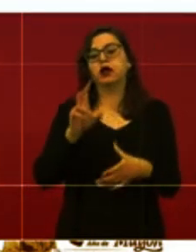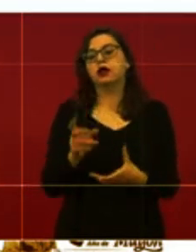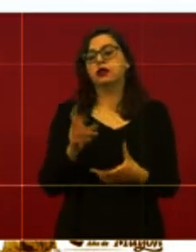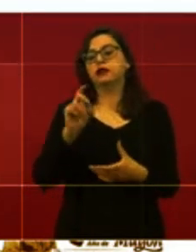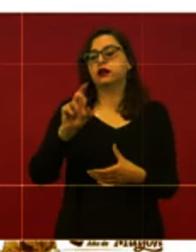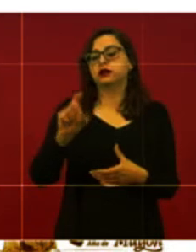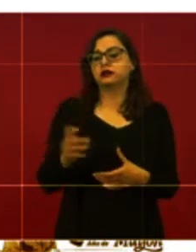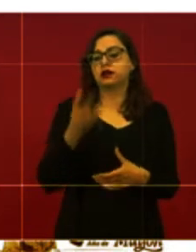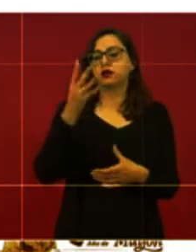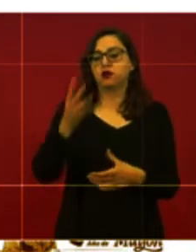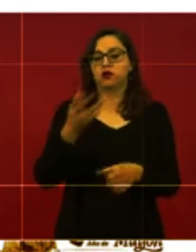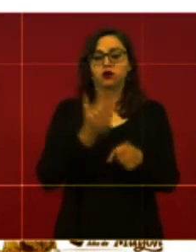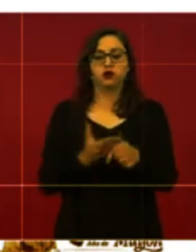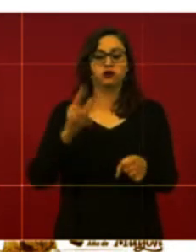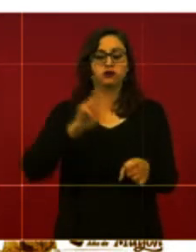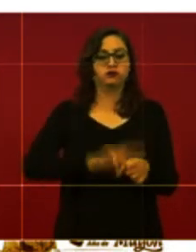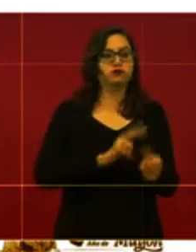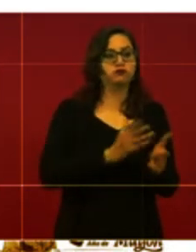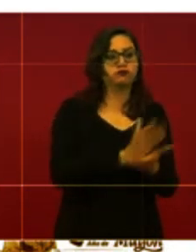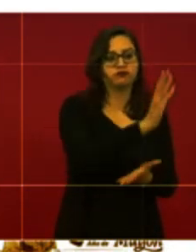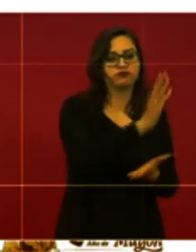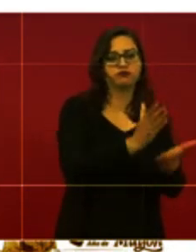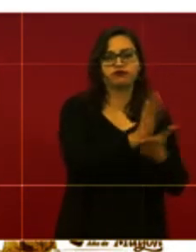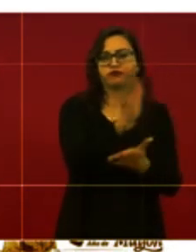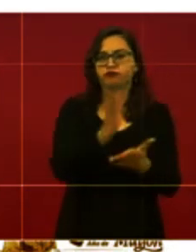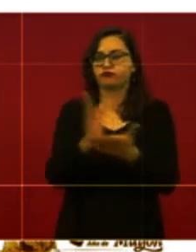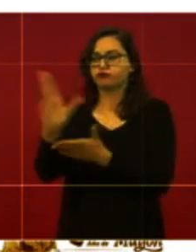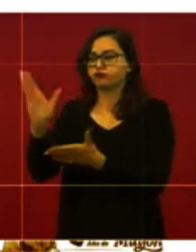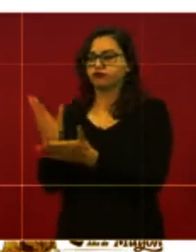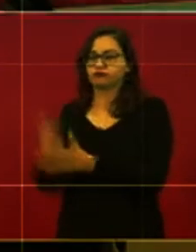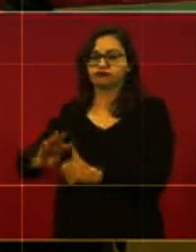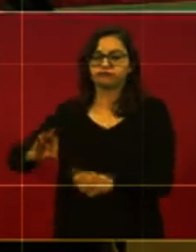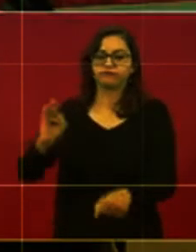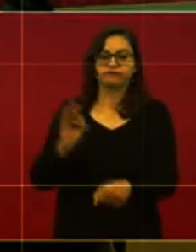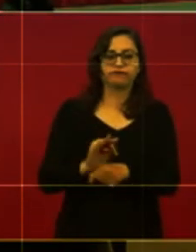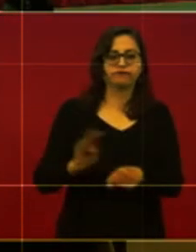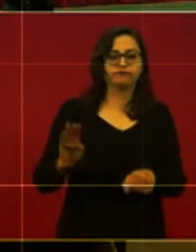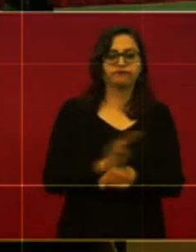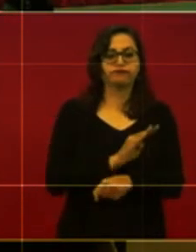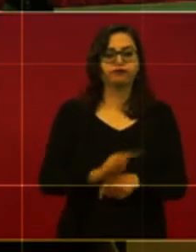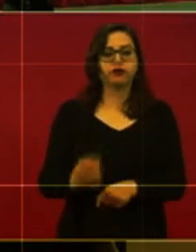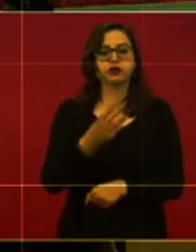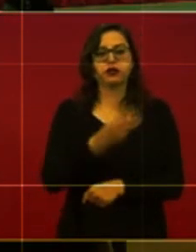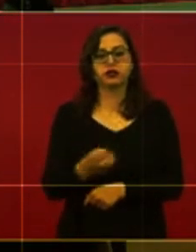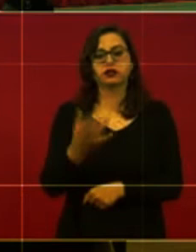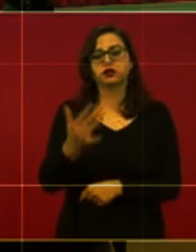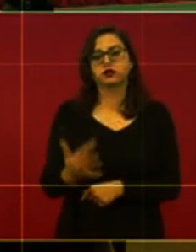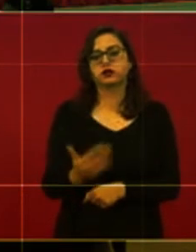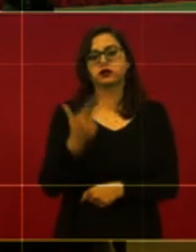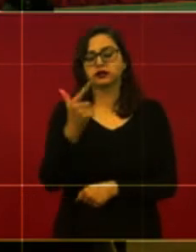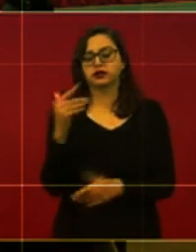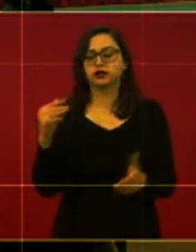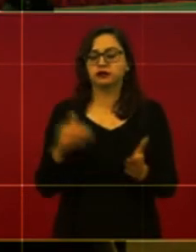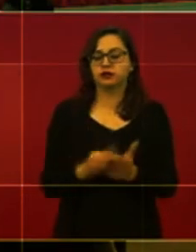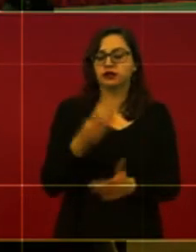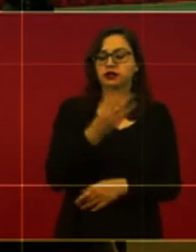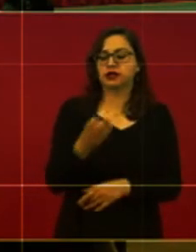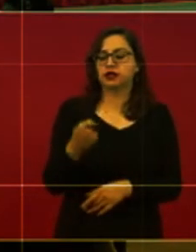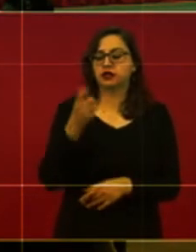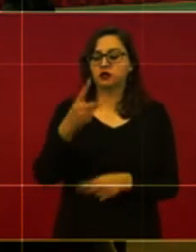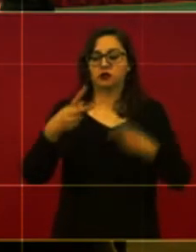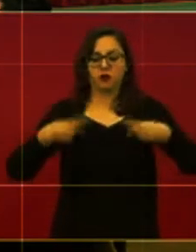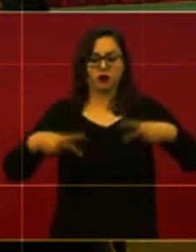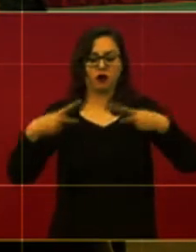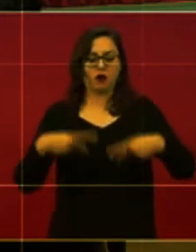unidades médicas que beneficiará a 357 mil 301 pacientes y